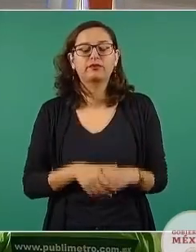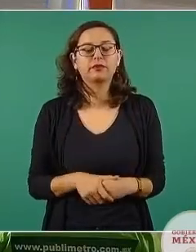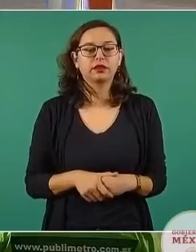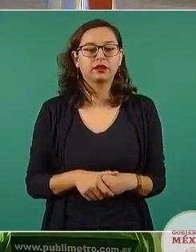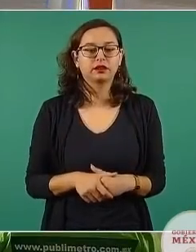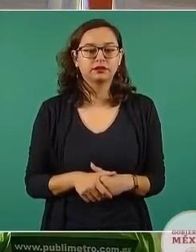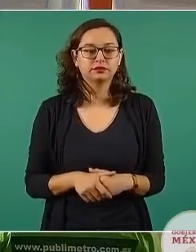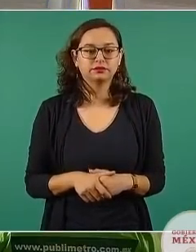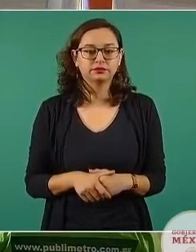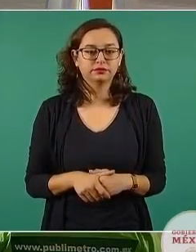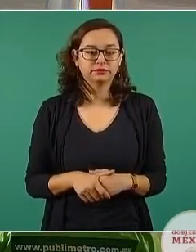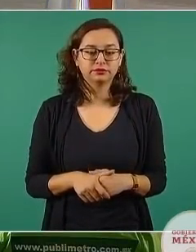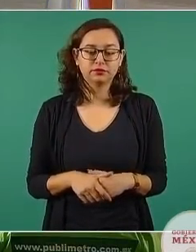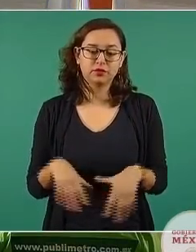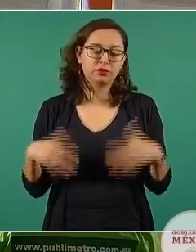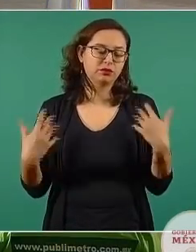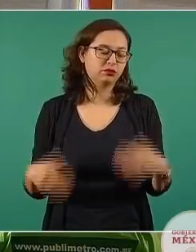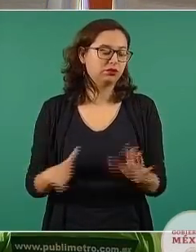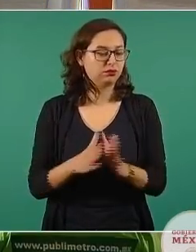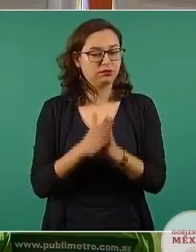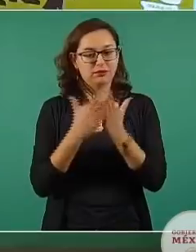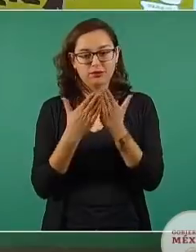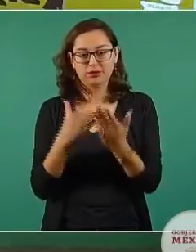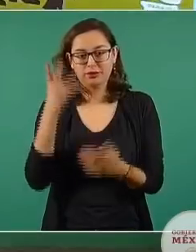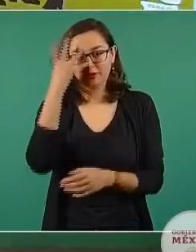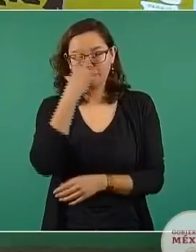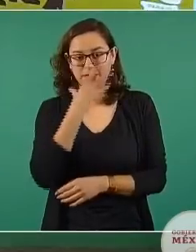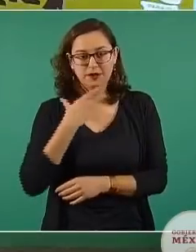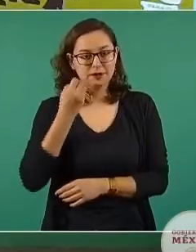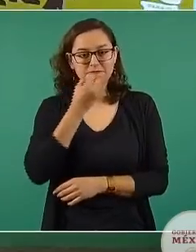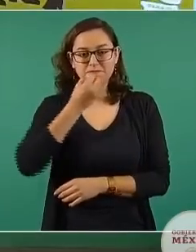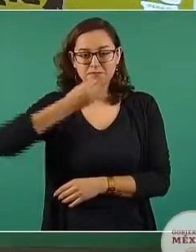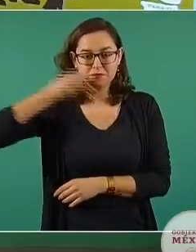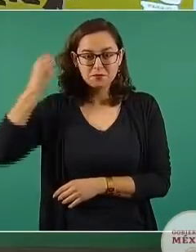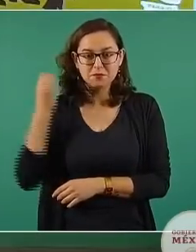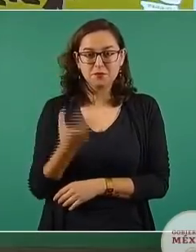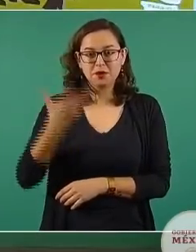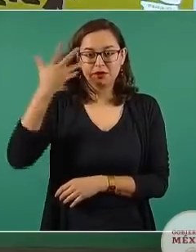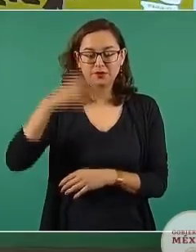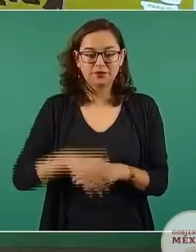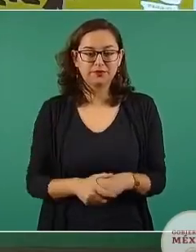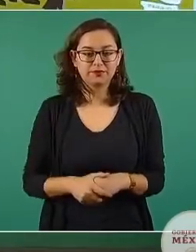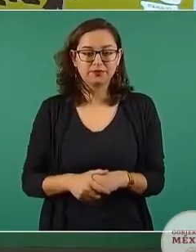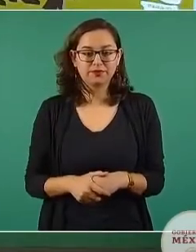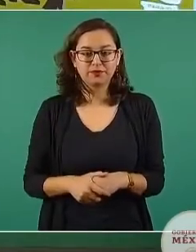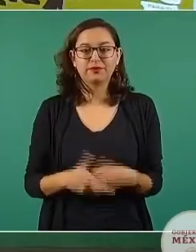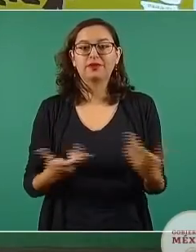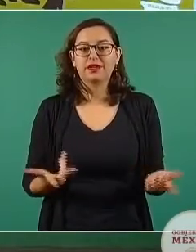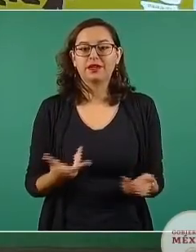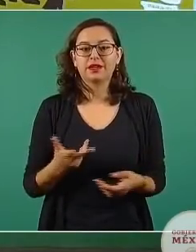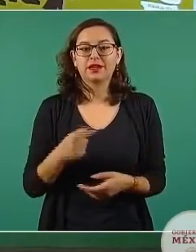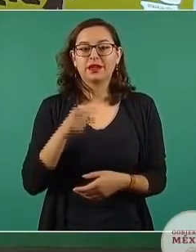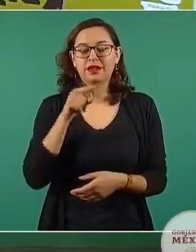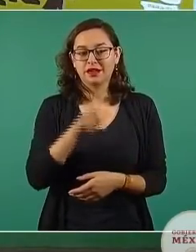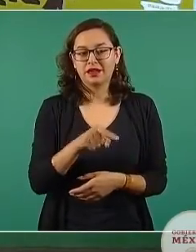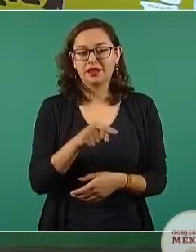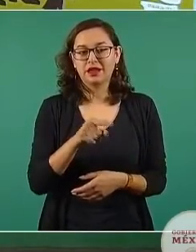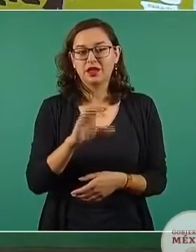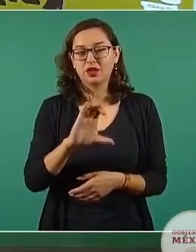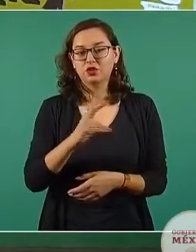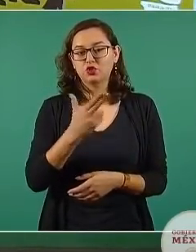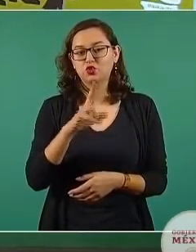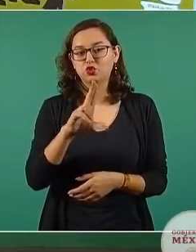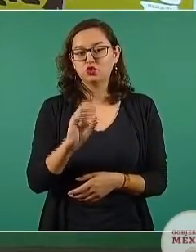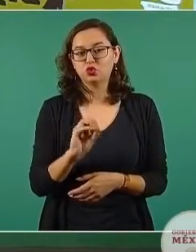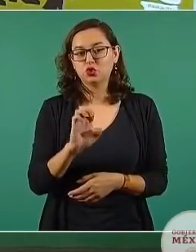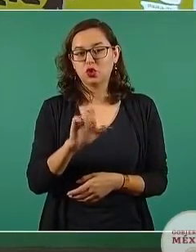Hay un libro maravilloso de Carvallido, La verdadera historia de Chucho el Roto, bandido generoso por